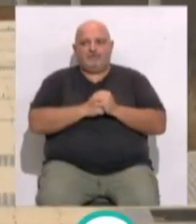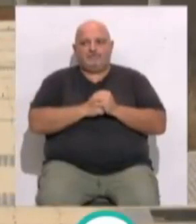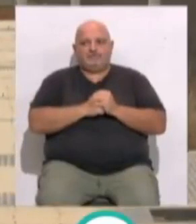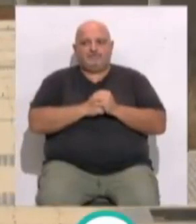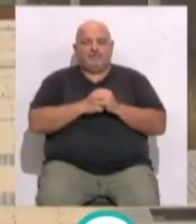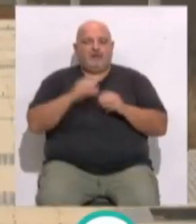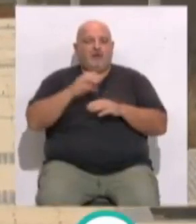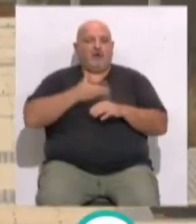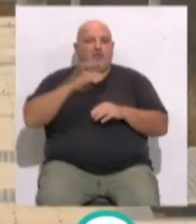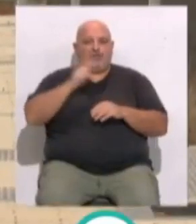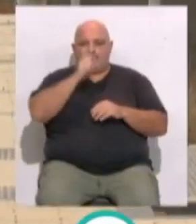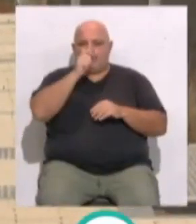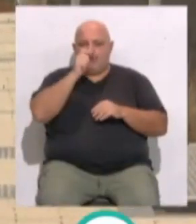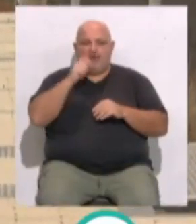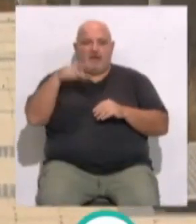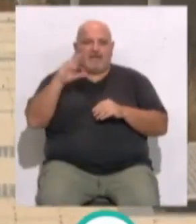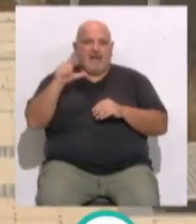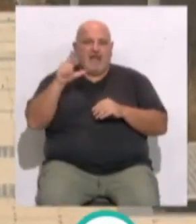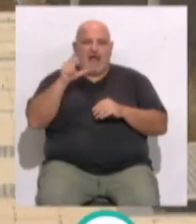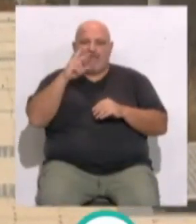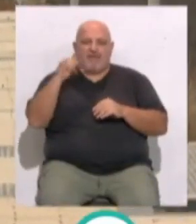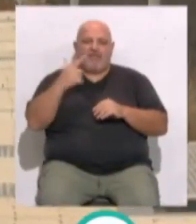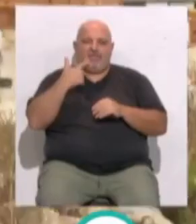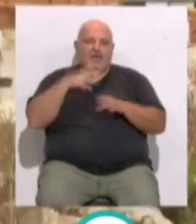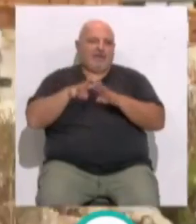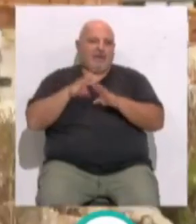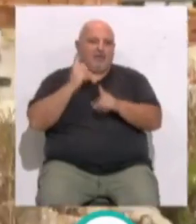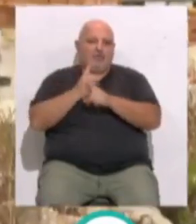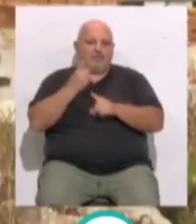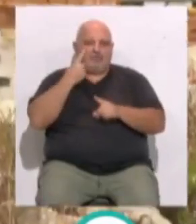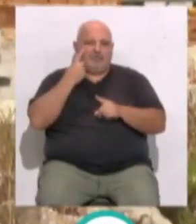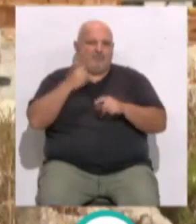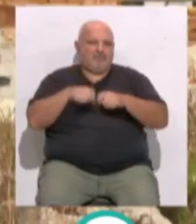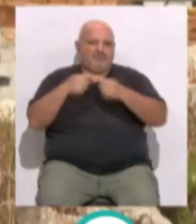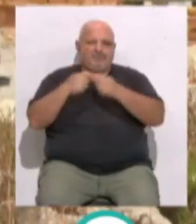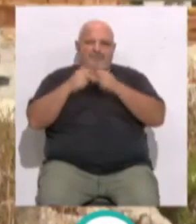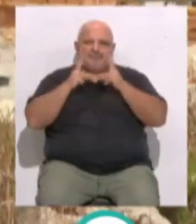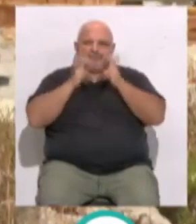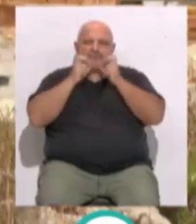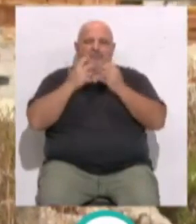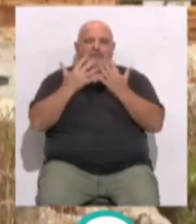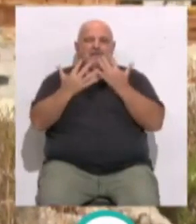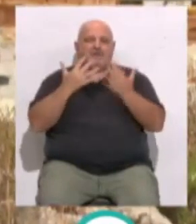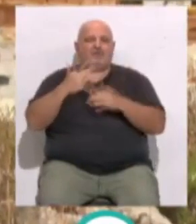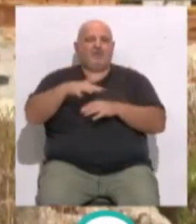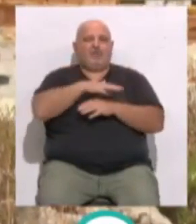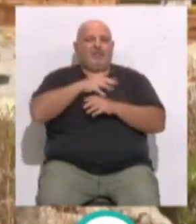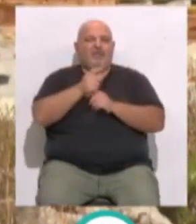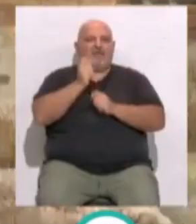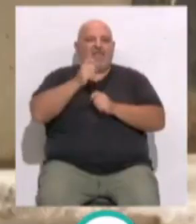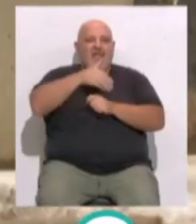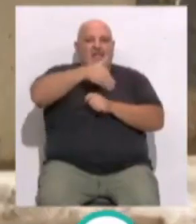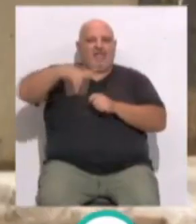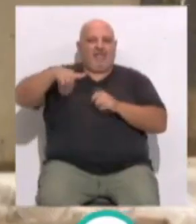La concejala del PSOE, Natalia Álvarez, ha criticado el estado en el que han quedado algunas zonas del paseo marítimo de la Bahía tras las